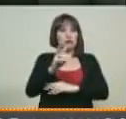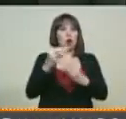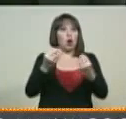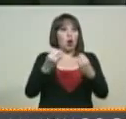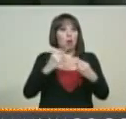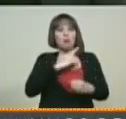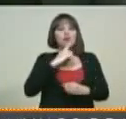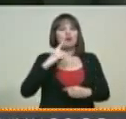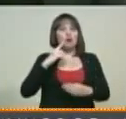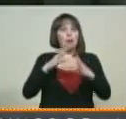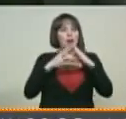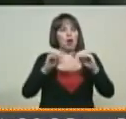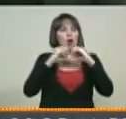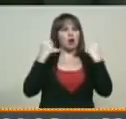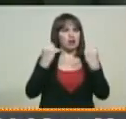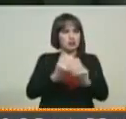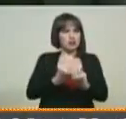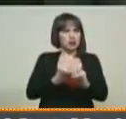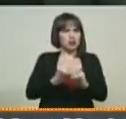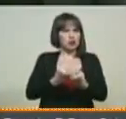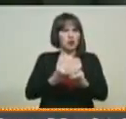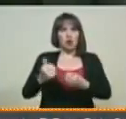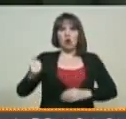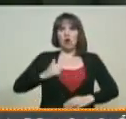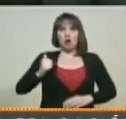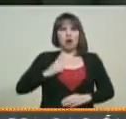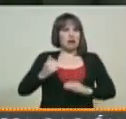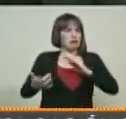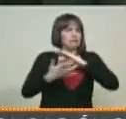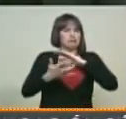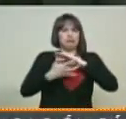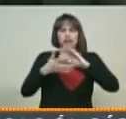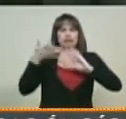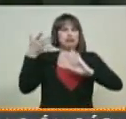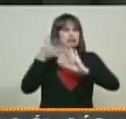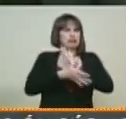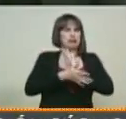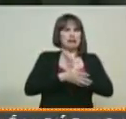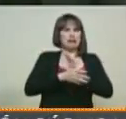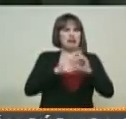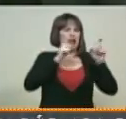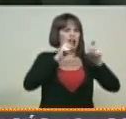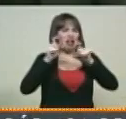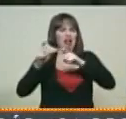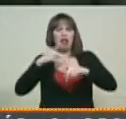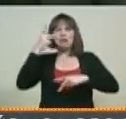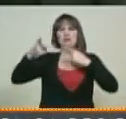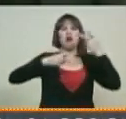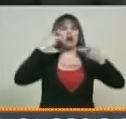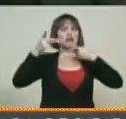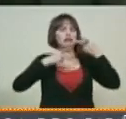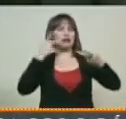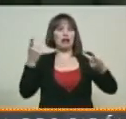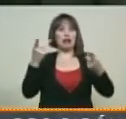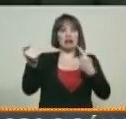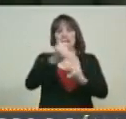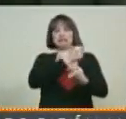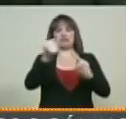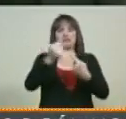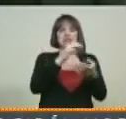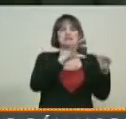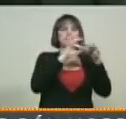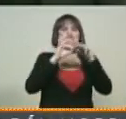en nombre de esta organización de cualquier tipo de instrumentalización política y de cualquier forma de que se pretenda